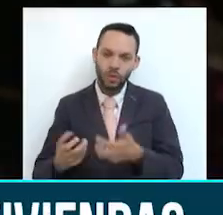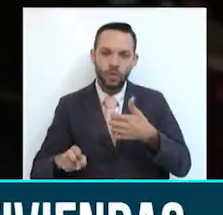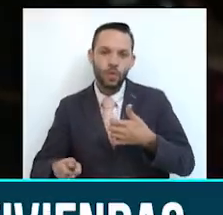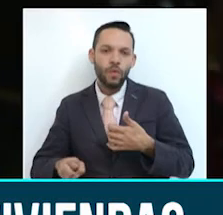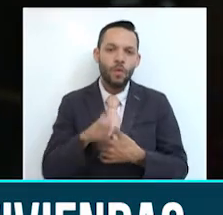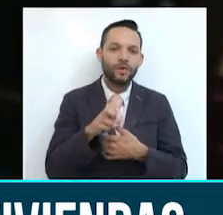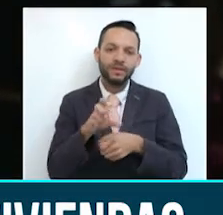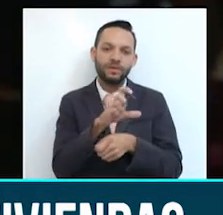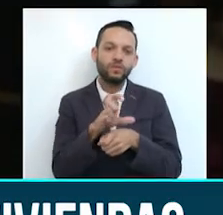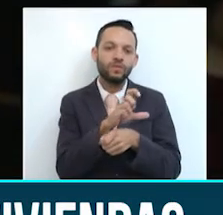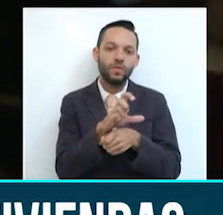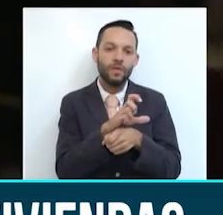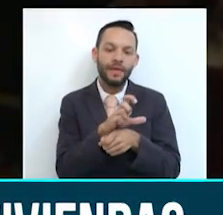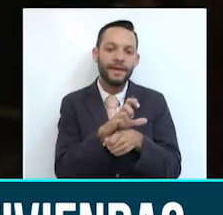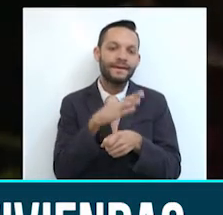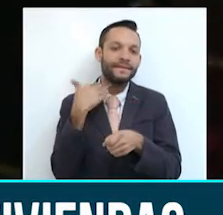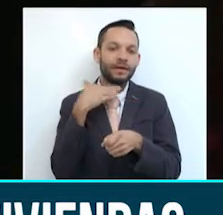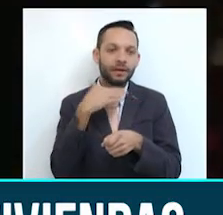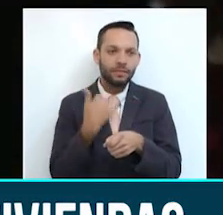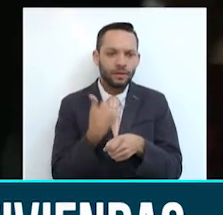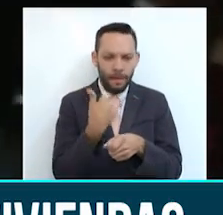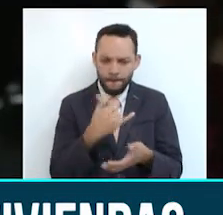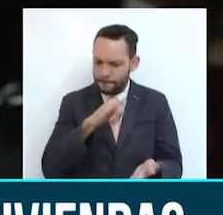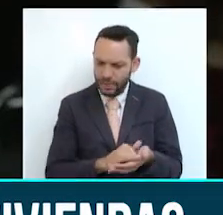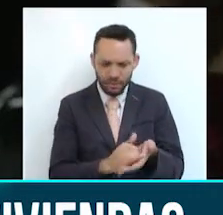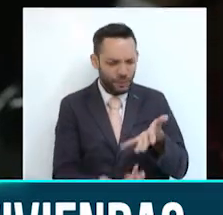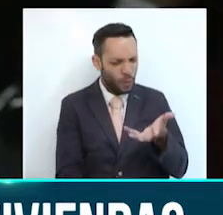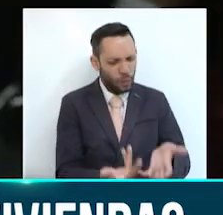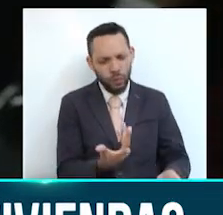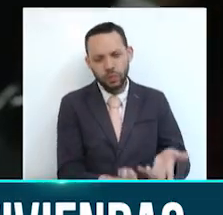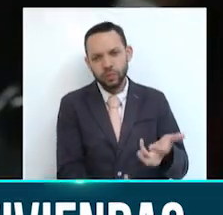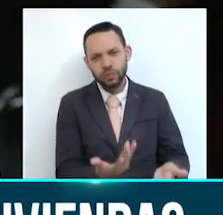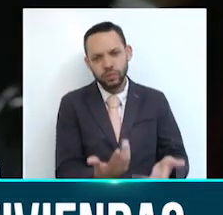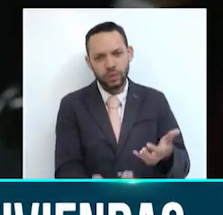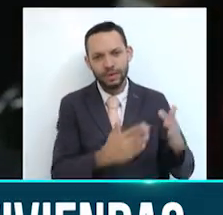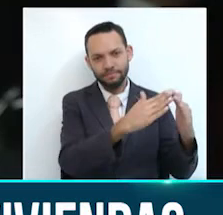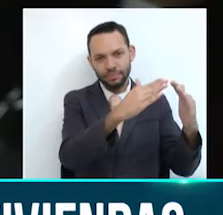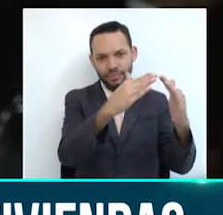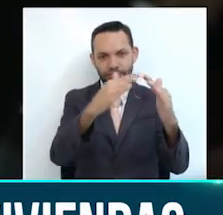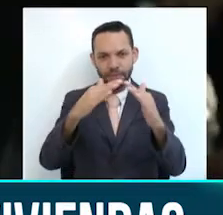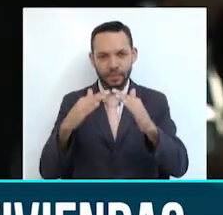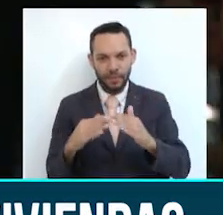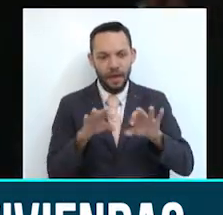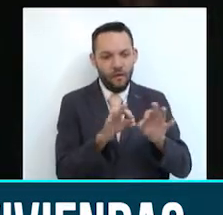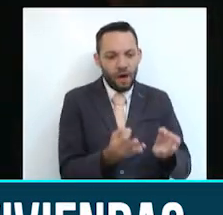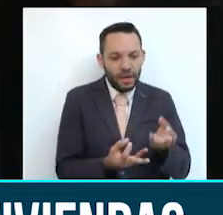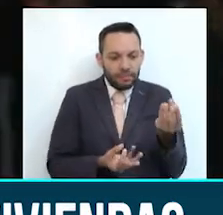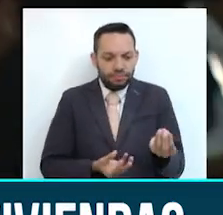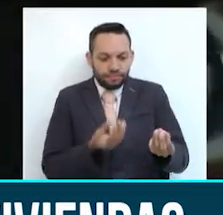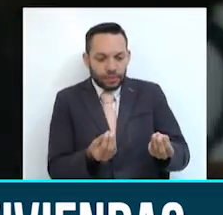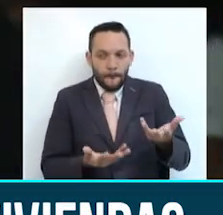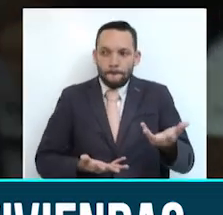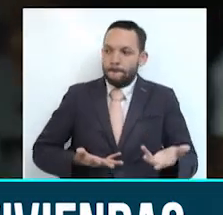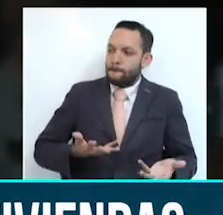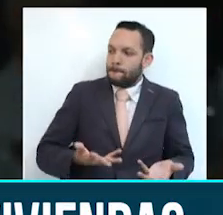Pueblo Rico, en donde a esta hora se registra un incendio de gran magnitud que afecta a varias familias y que obviamente atienden los organismos de